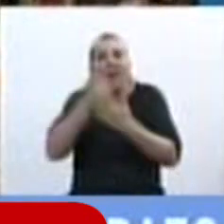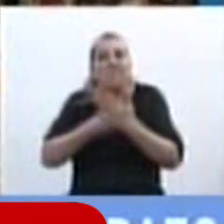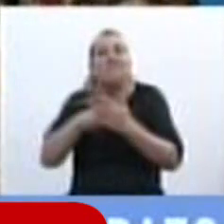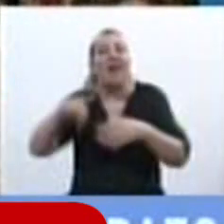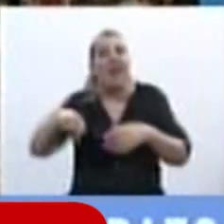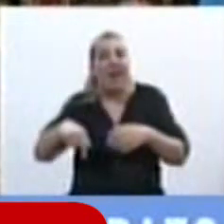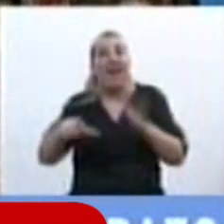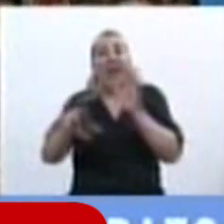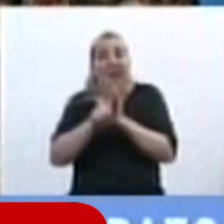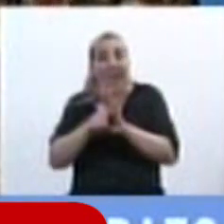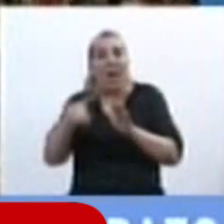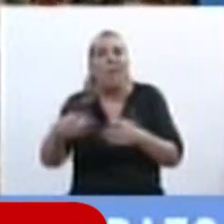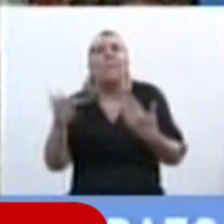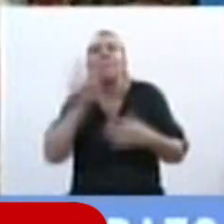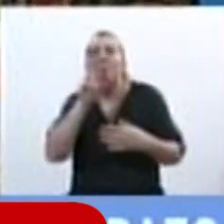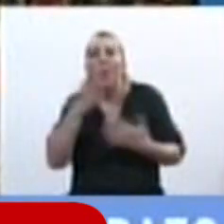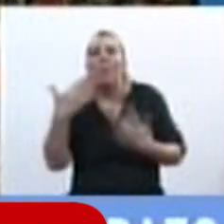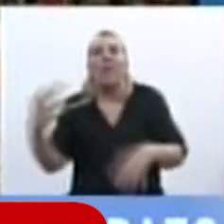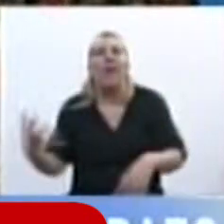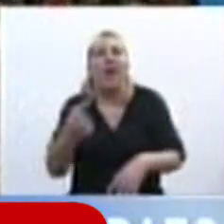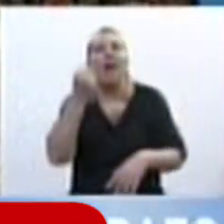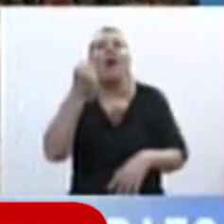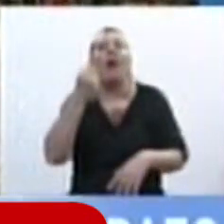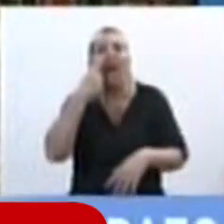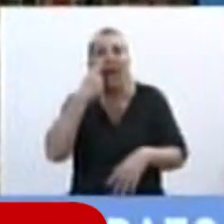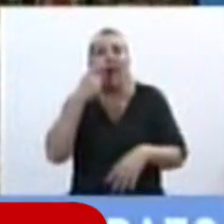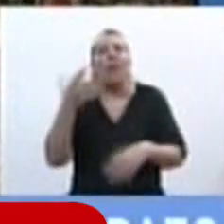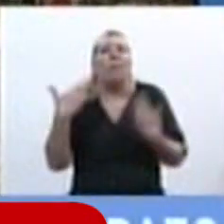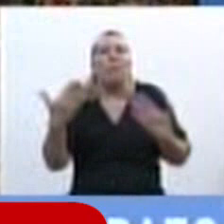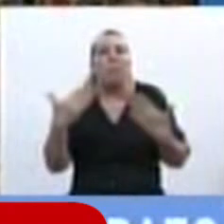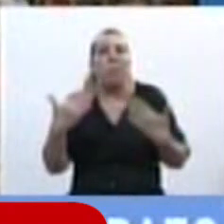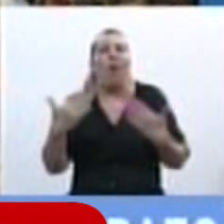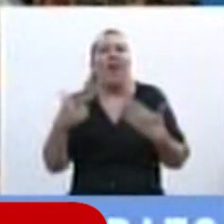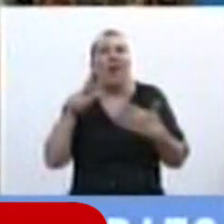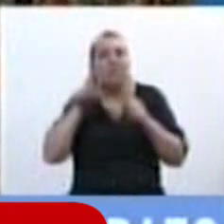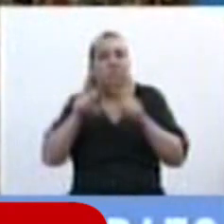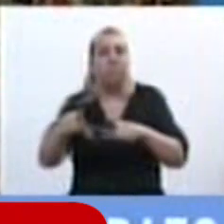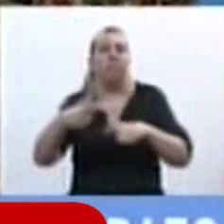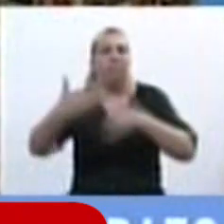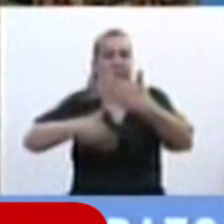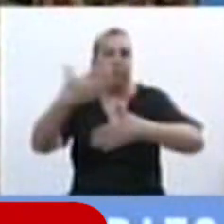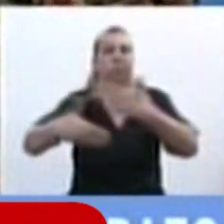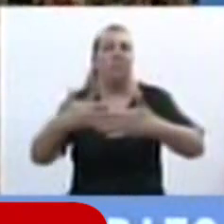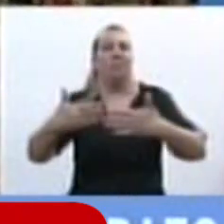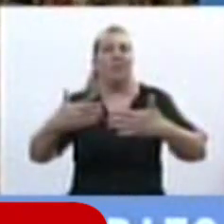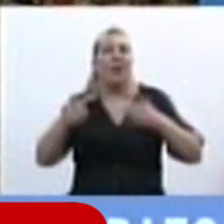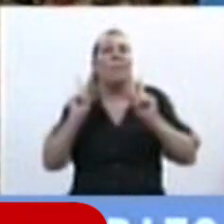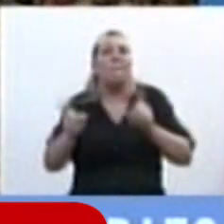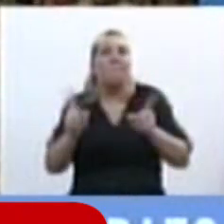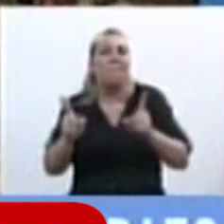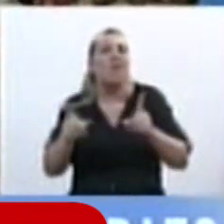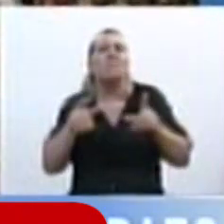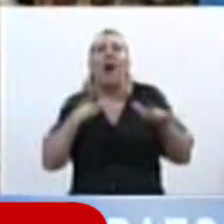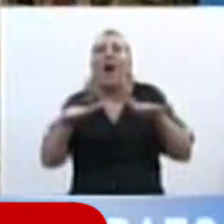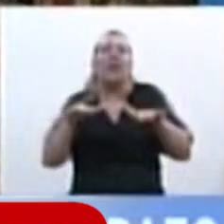la mujer pueda encontrar la posibilidad de ejercer para su elevación y en provecho social las mismas